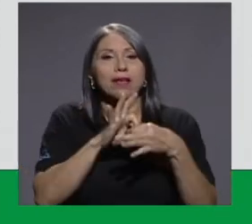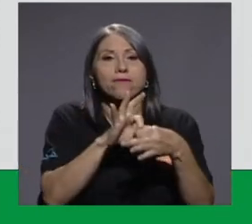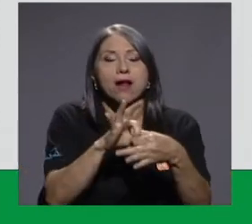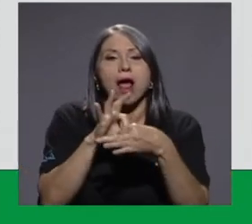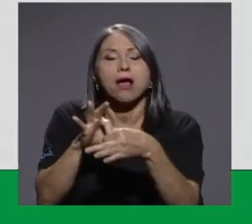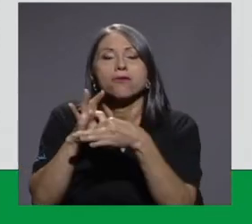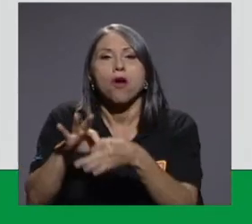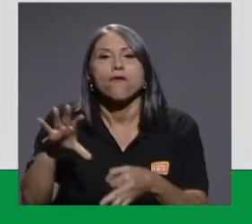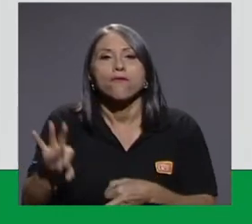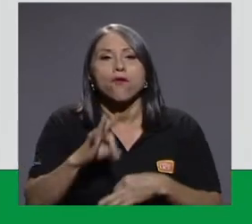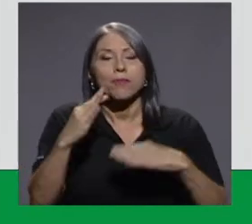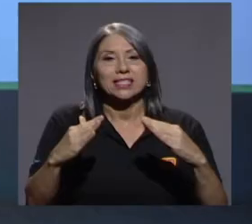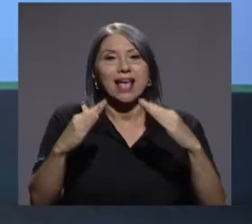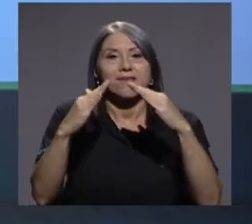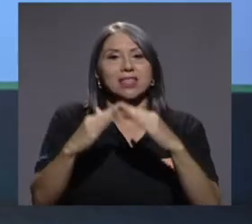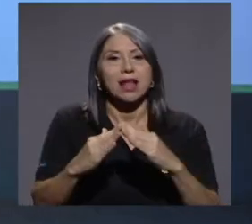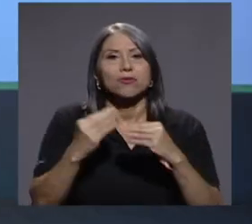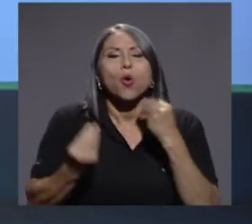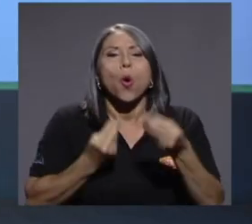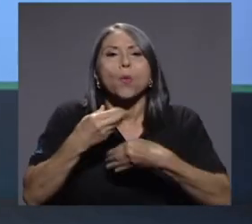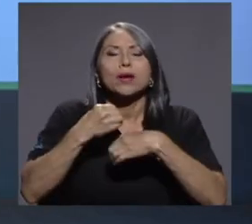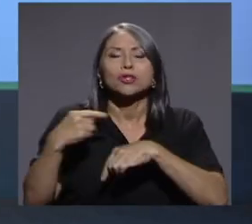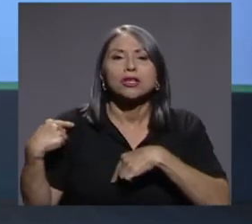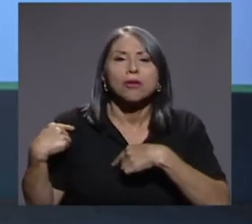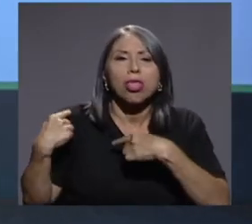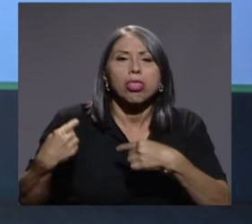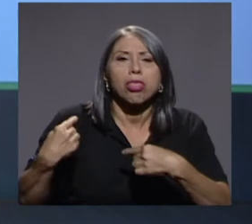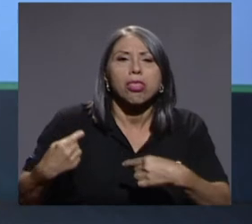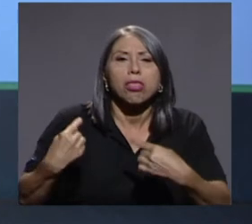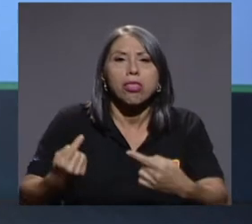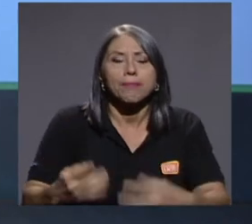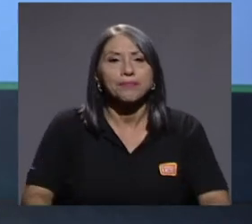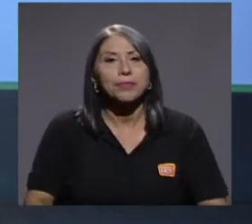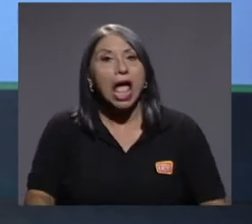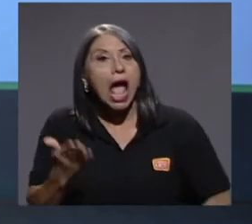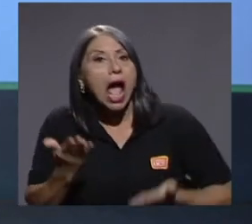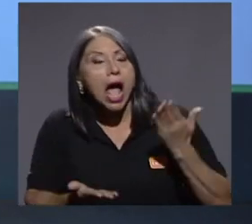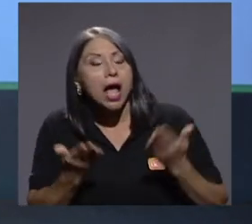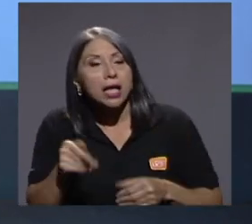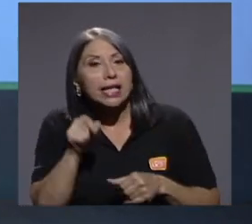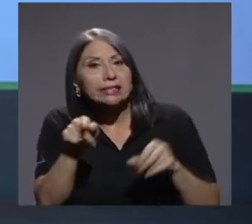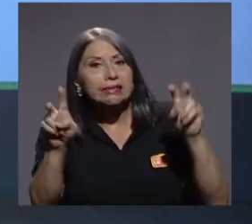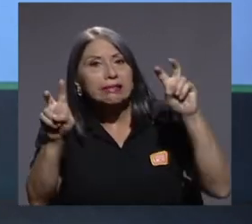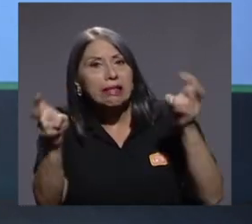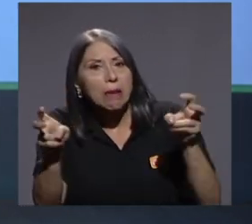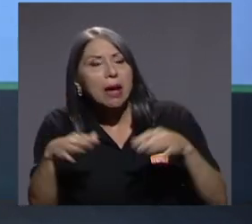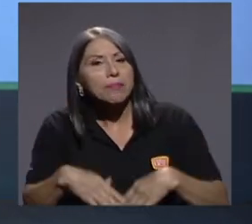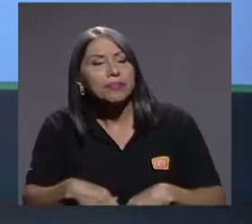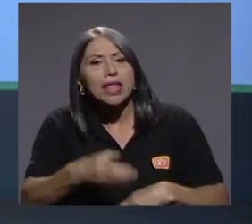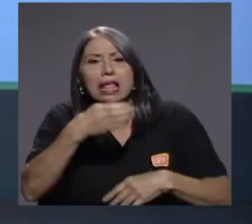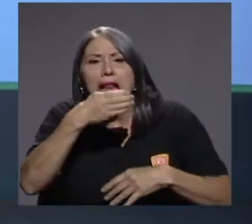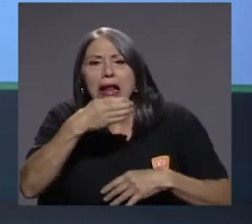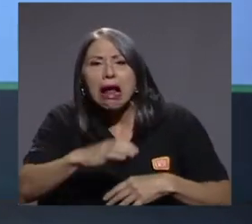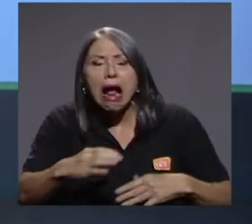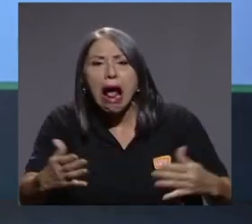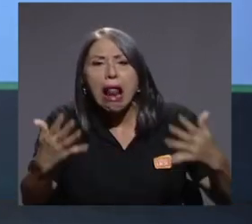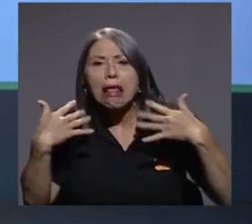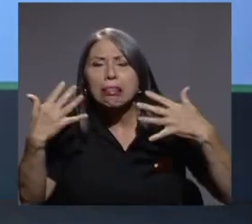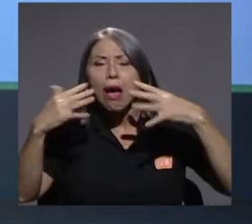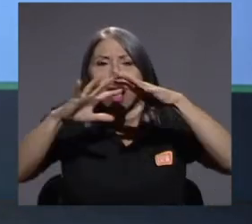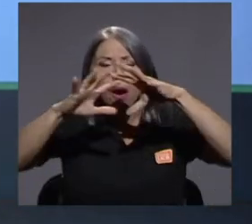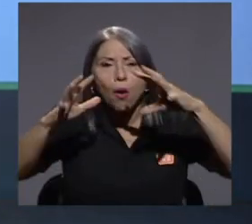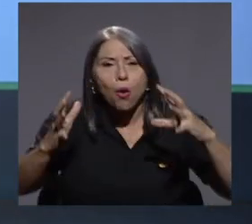formas de habitar como hemos venido haciendo. ¿Será entonces que este tema del calentamiento global